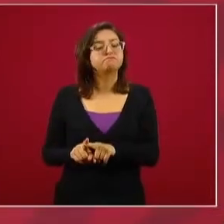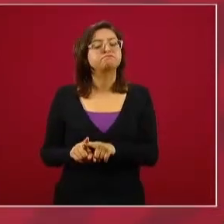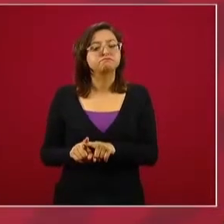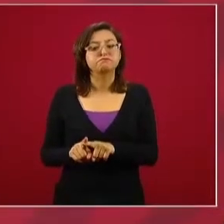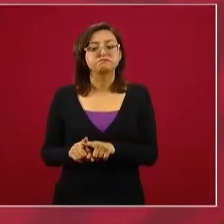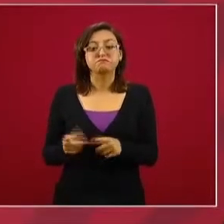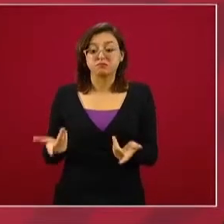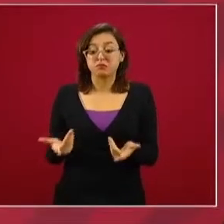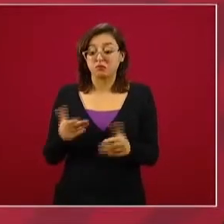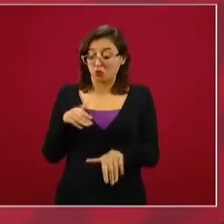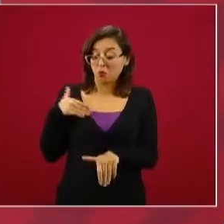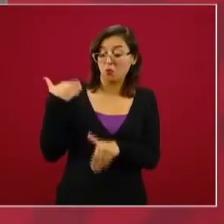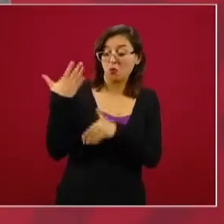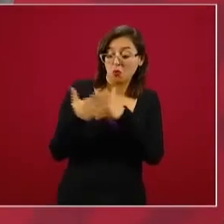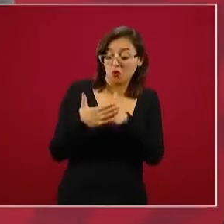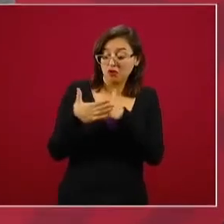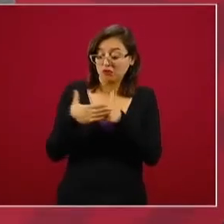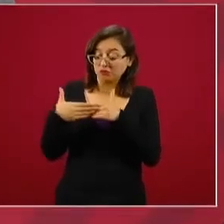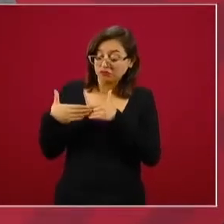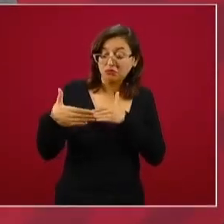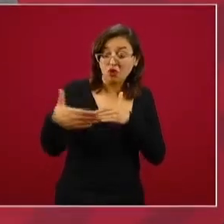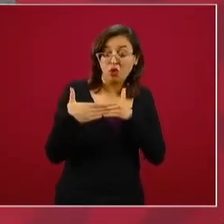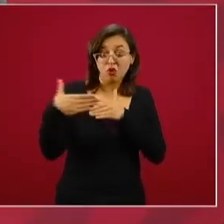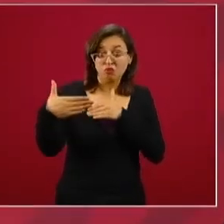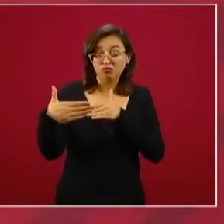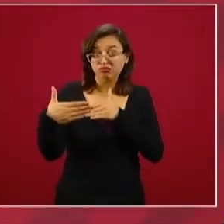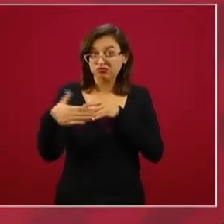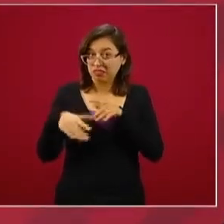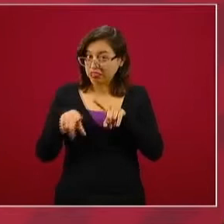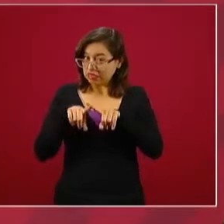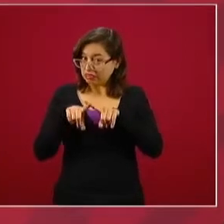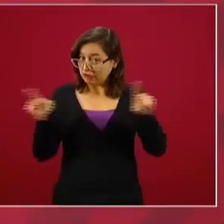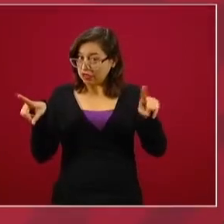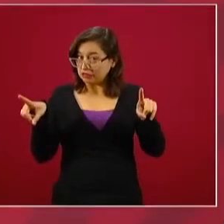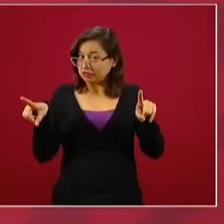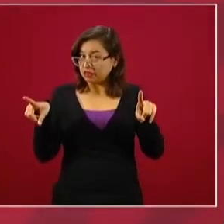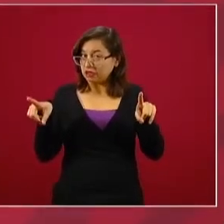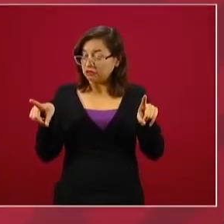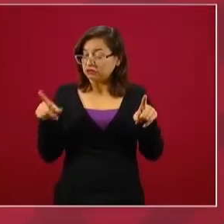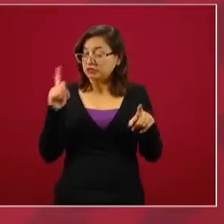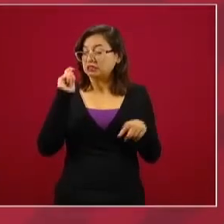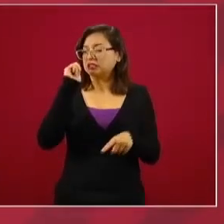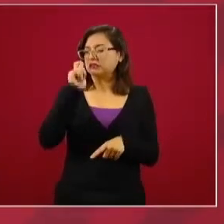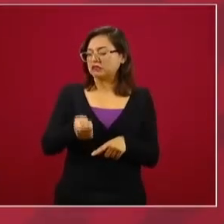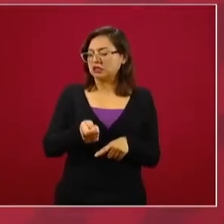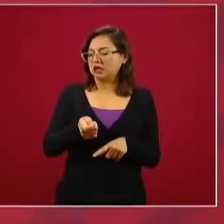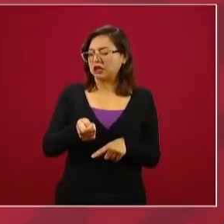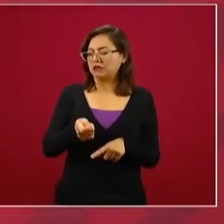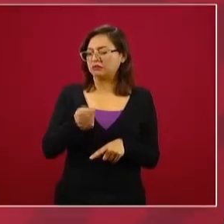esta etapa a variar, es decir, no